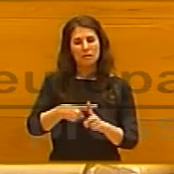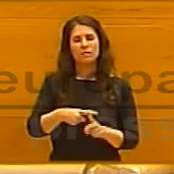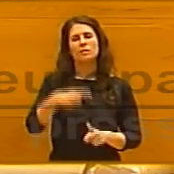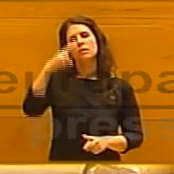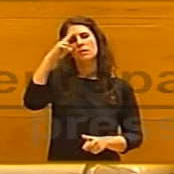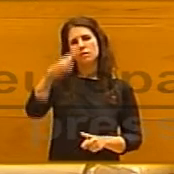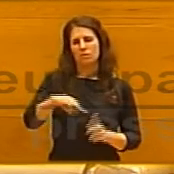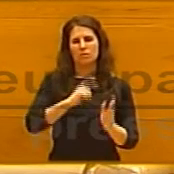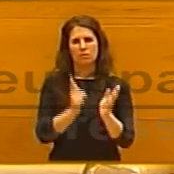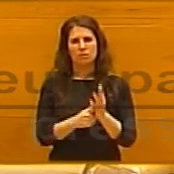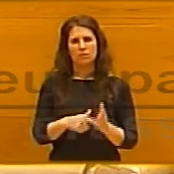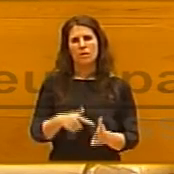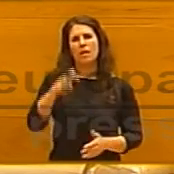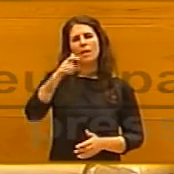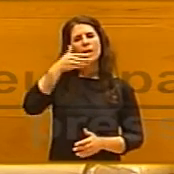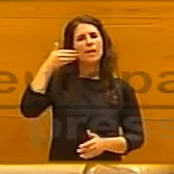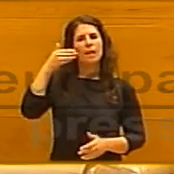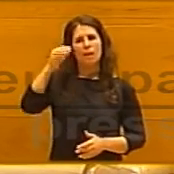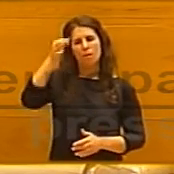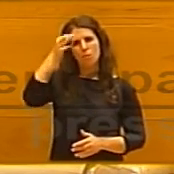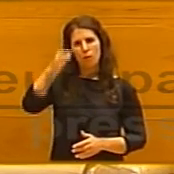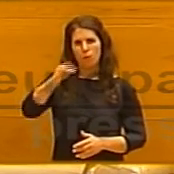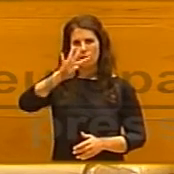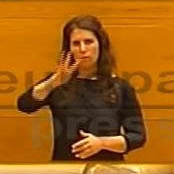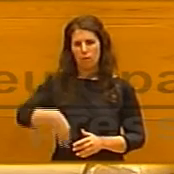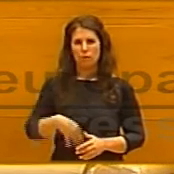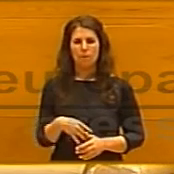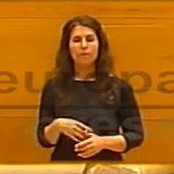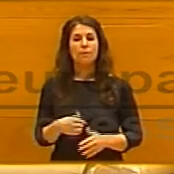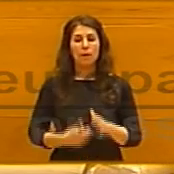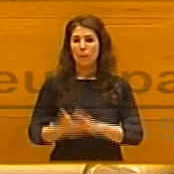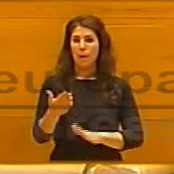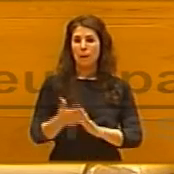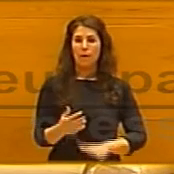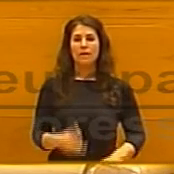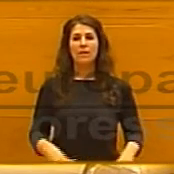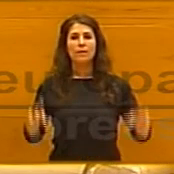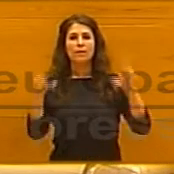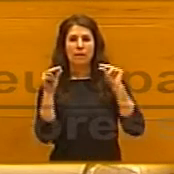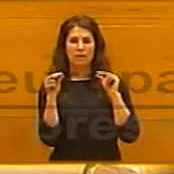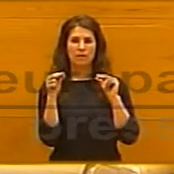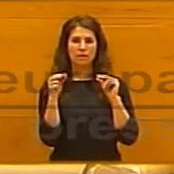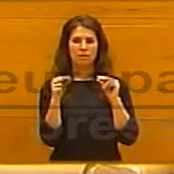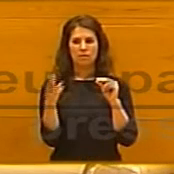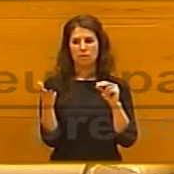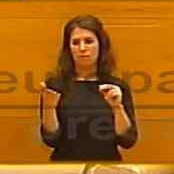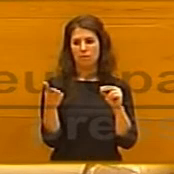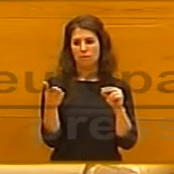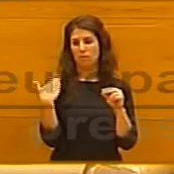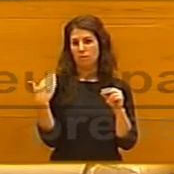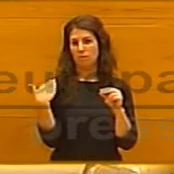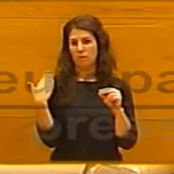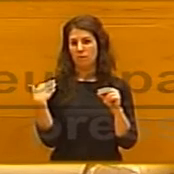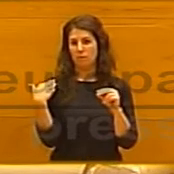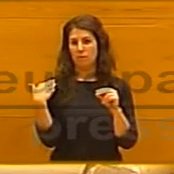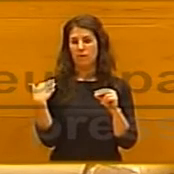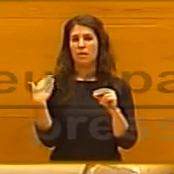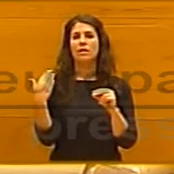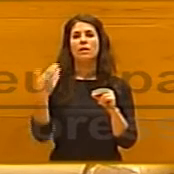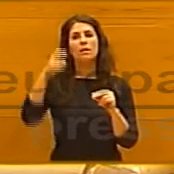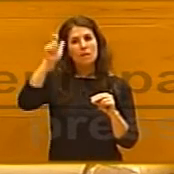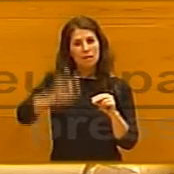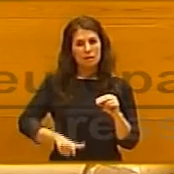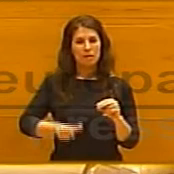pueblo de Cataluña. Señores, finalizaré con unas palabras que el futuro rey dijo hace unos años en lengua